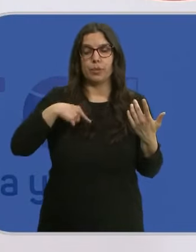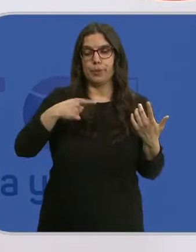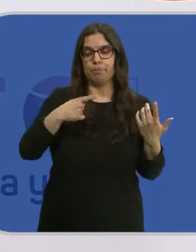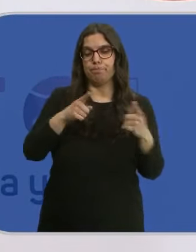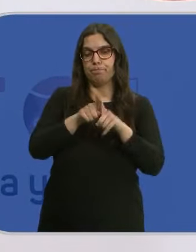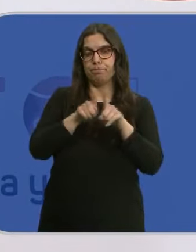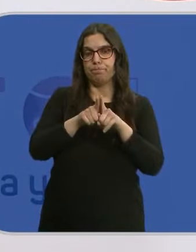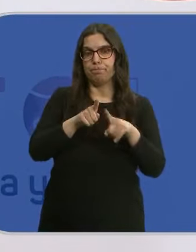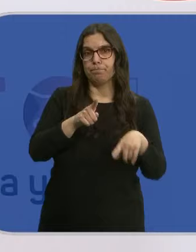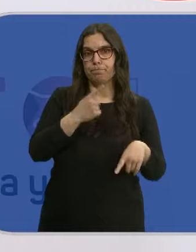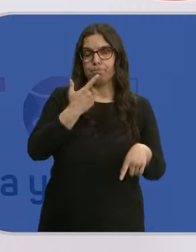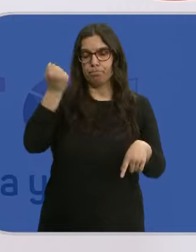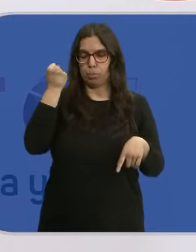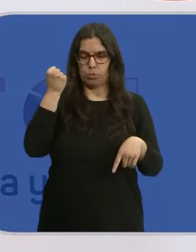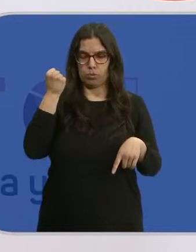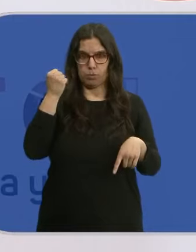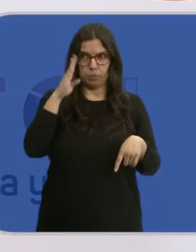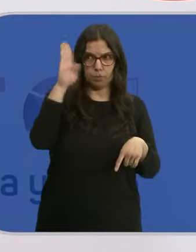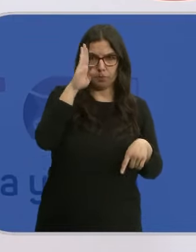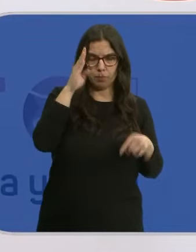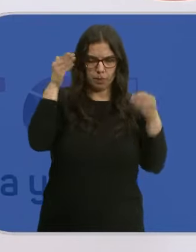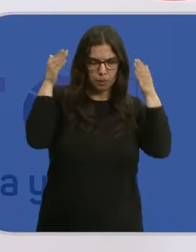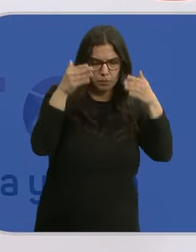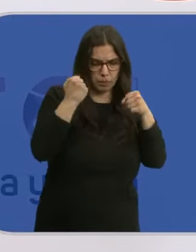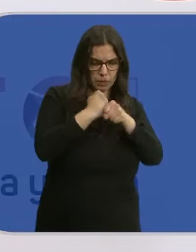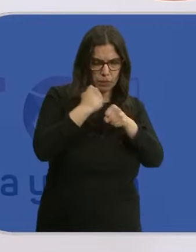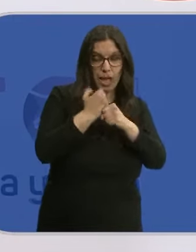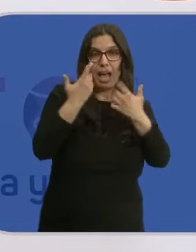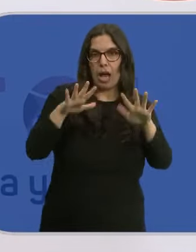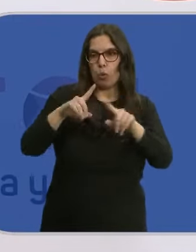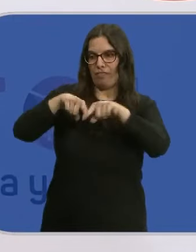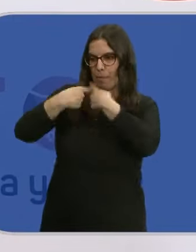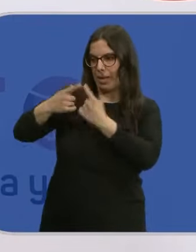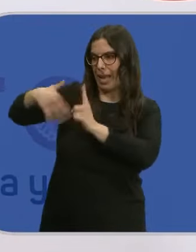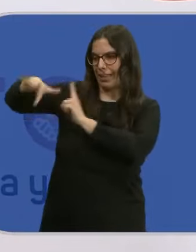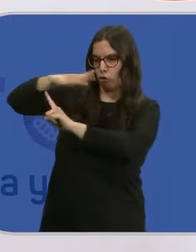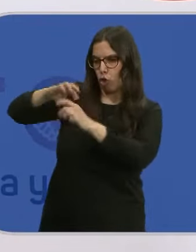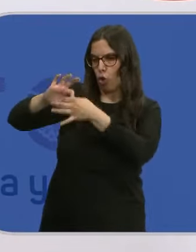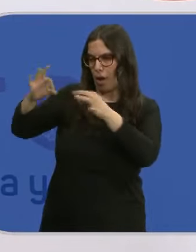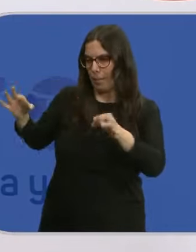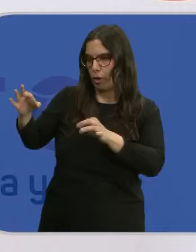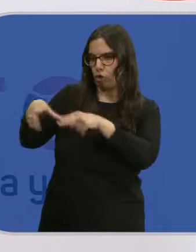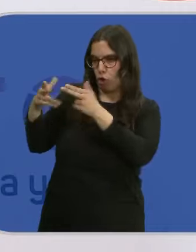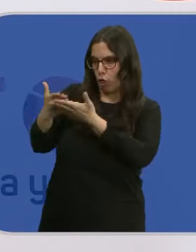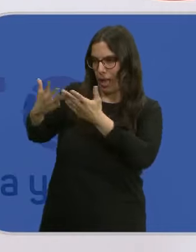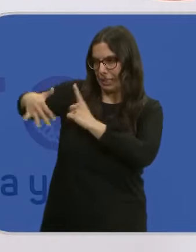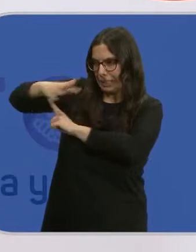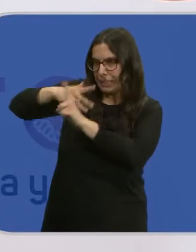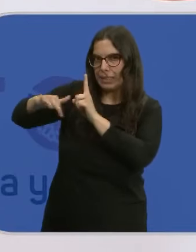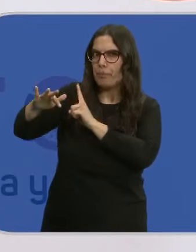en el trabajo. Es decir, a pesar de que en nuestras familias, en nuestros entornos sociales estamos